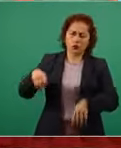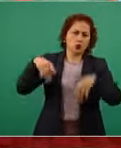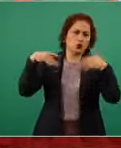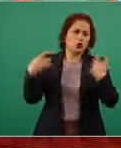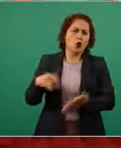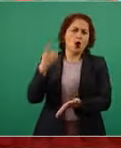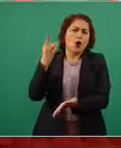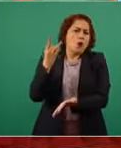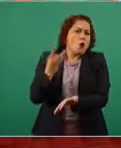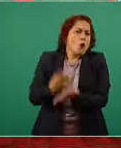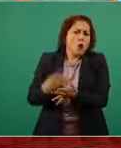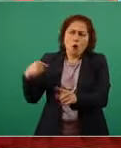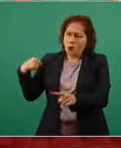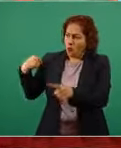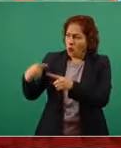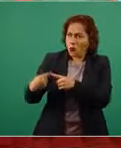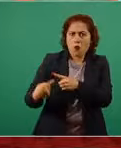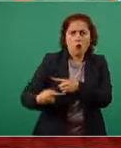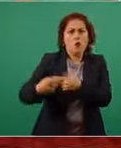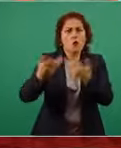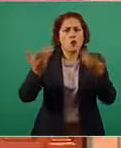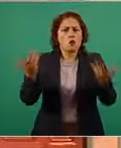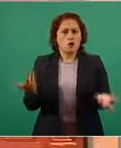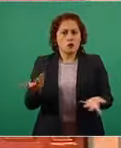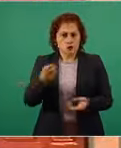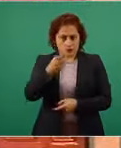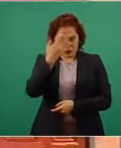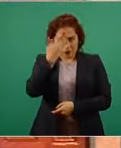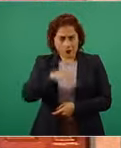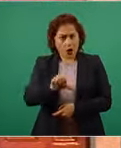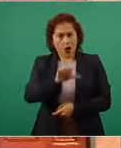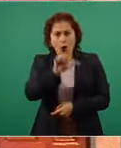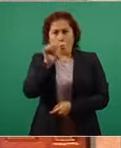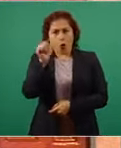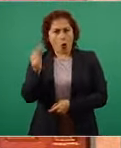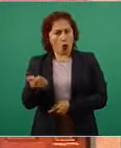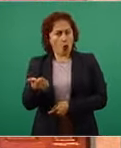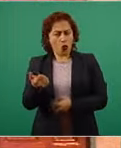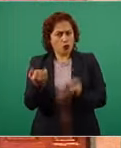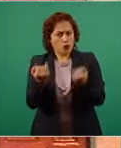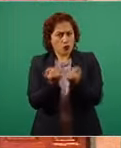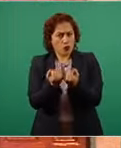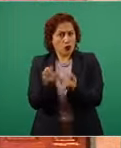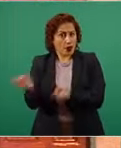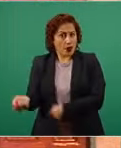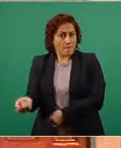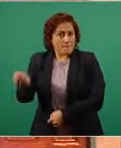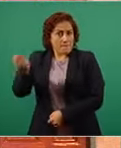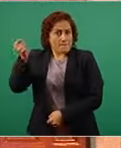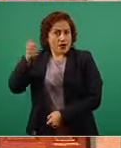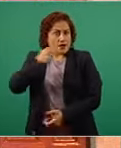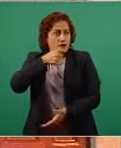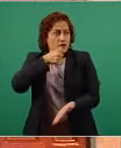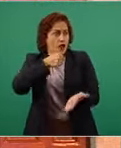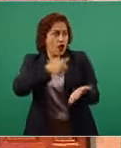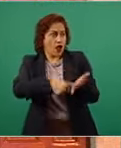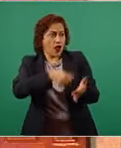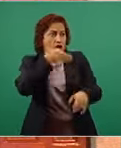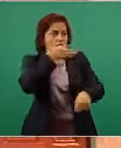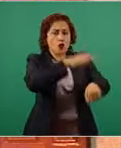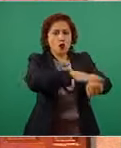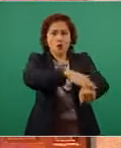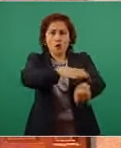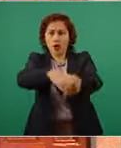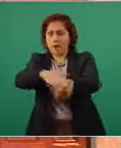sabemos de otro presidente en la historia de México que haya escrito a los gobernadores para recomendarles